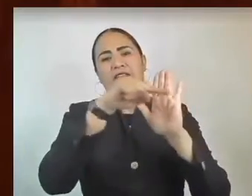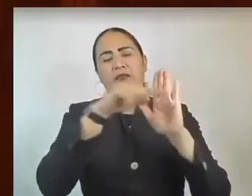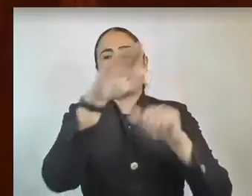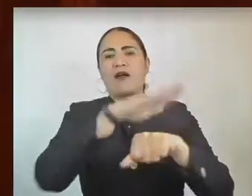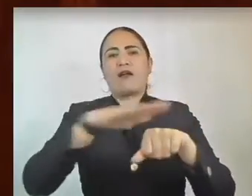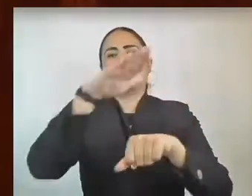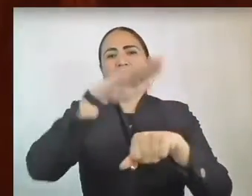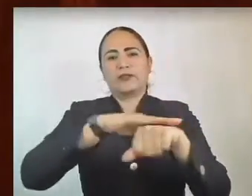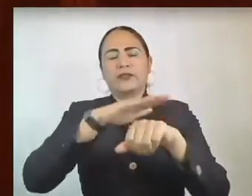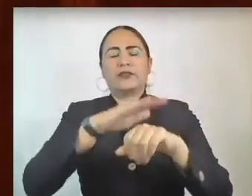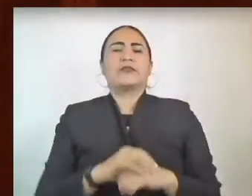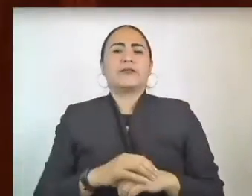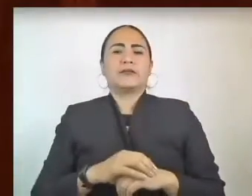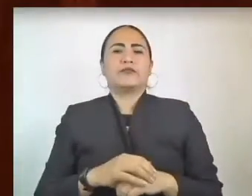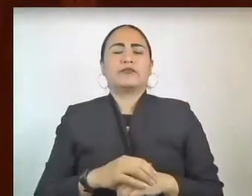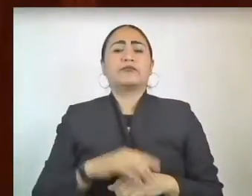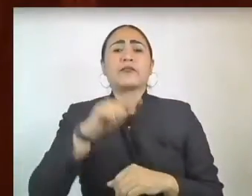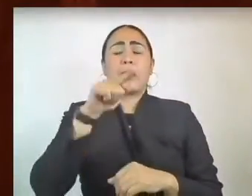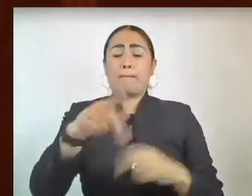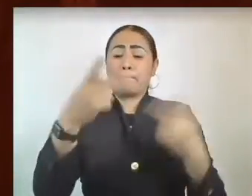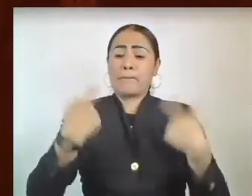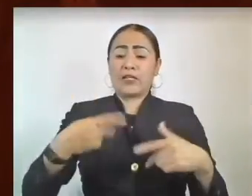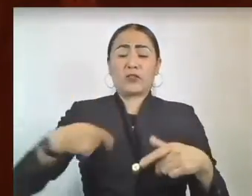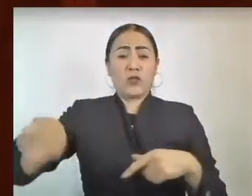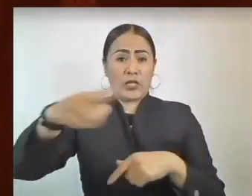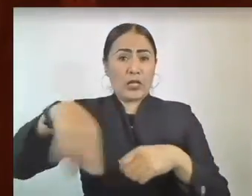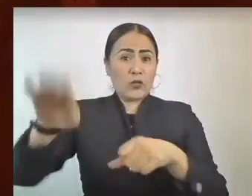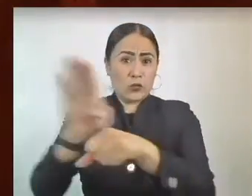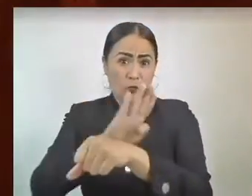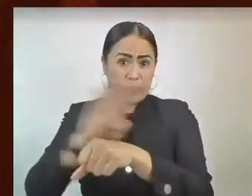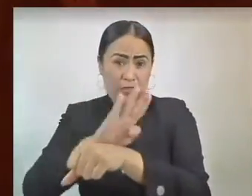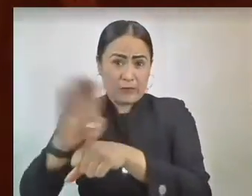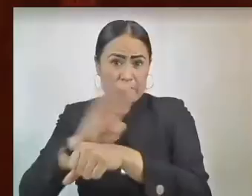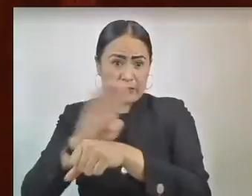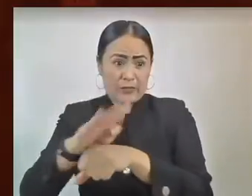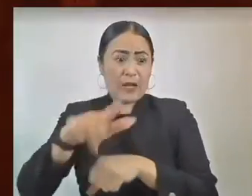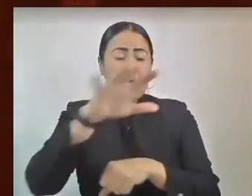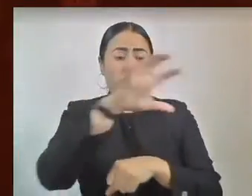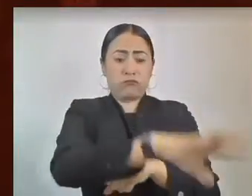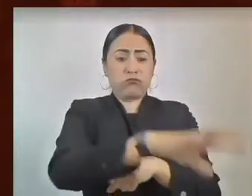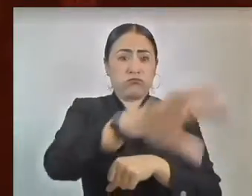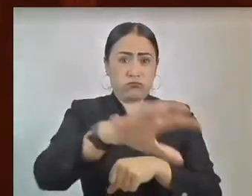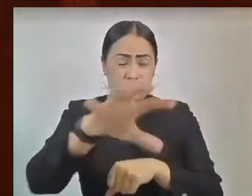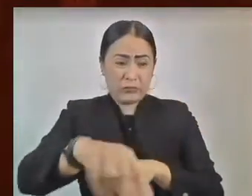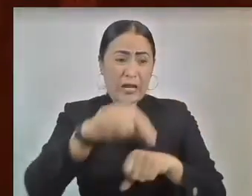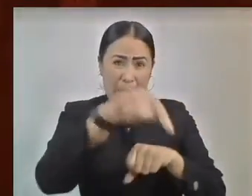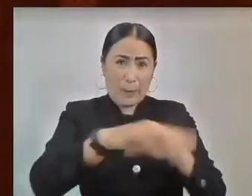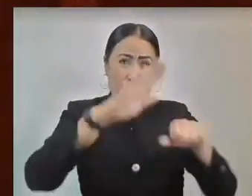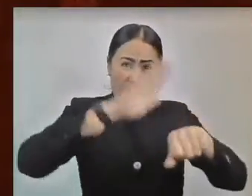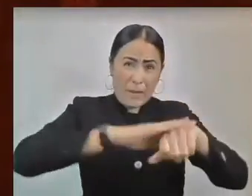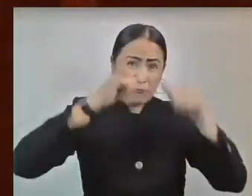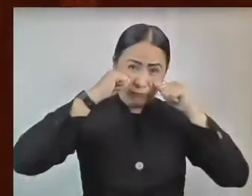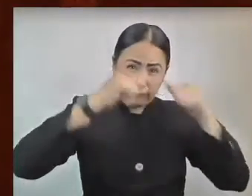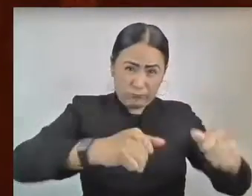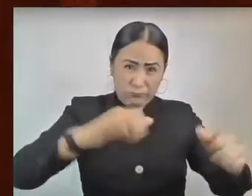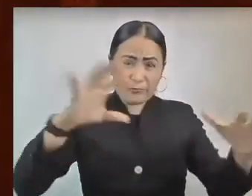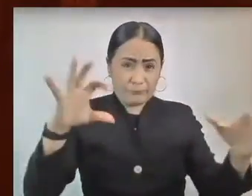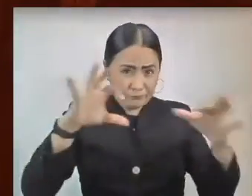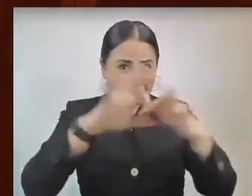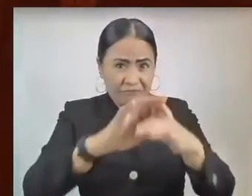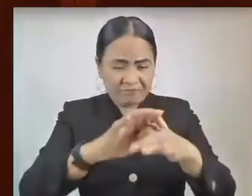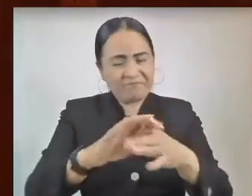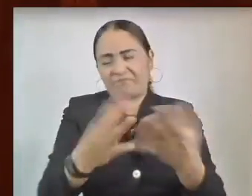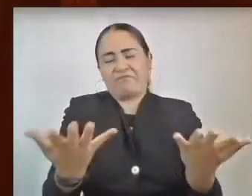encuentran que los beneficiarios no corresponden a las zonas de atención prioritaria, la duplicidad de